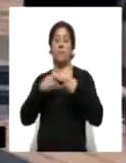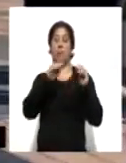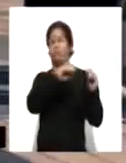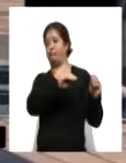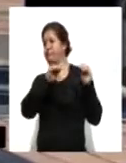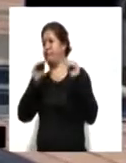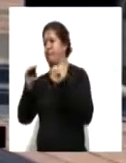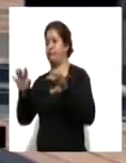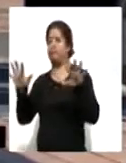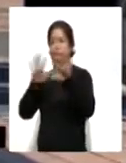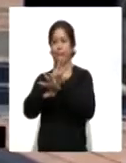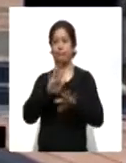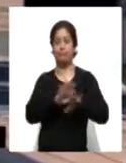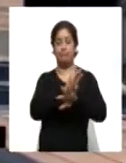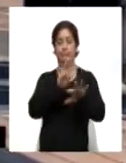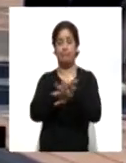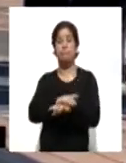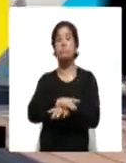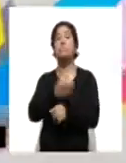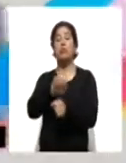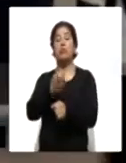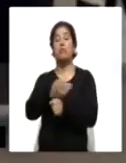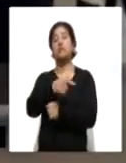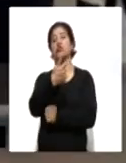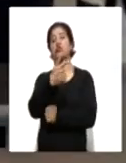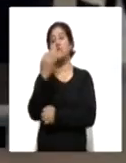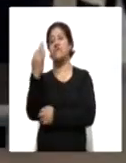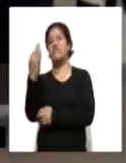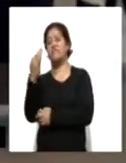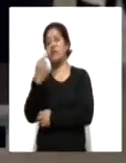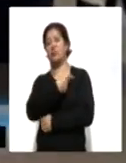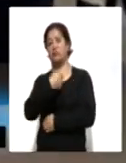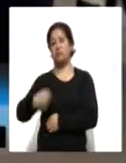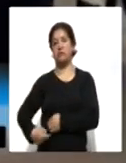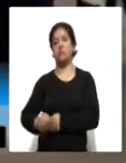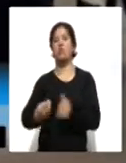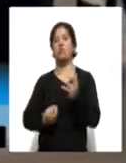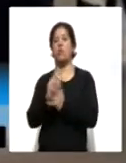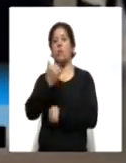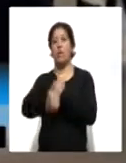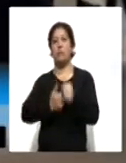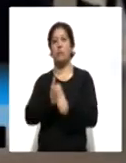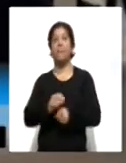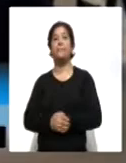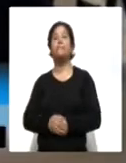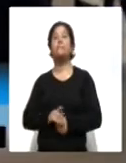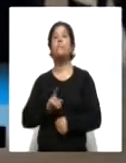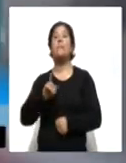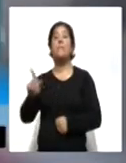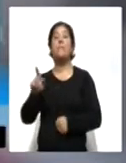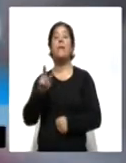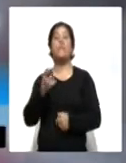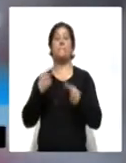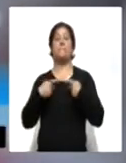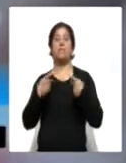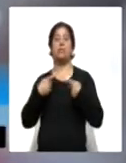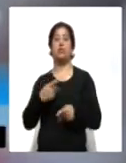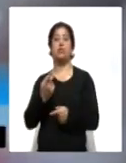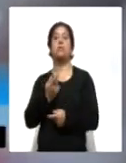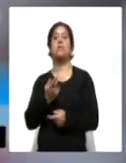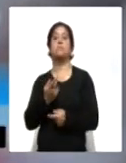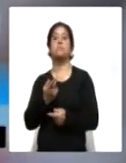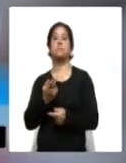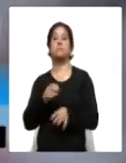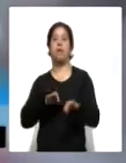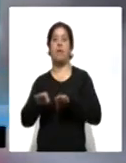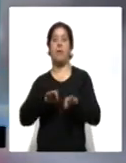que este año cae el 12 de febrero. En Argentina, estos trabajadores sanitarios acaban de recibir la primera dosis